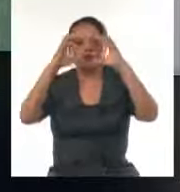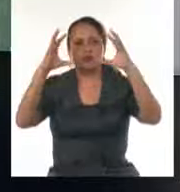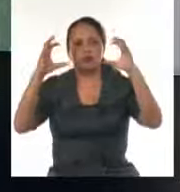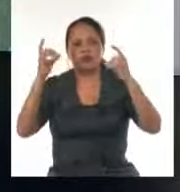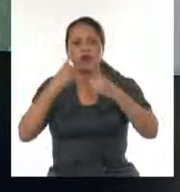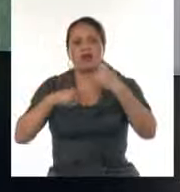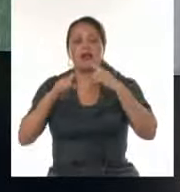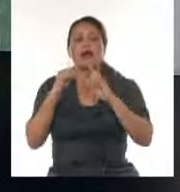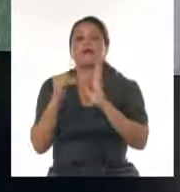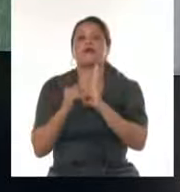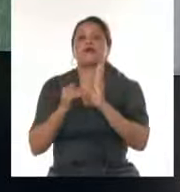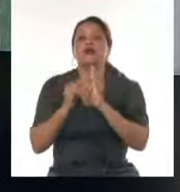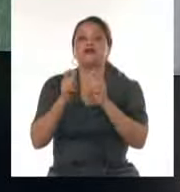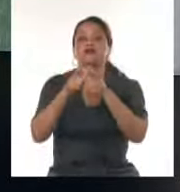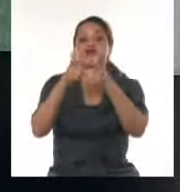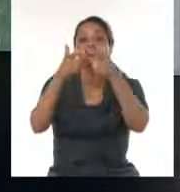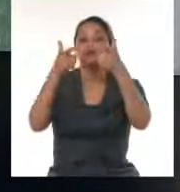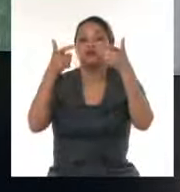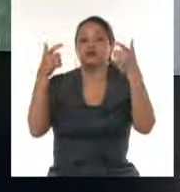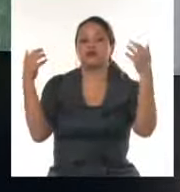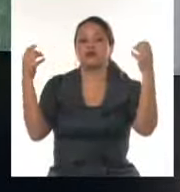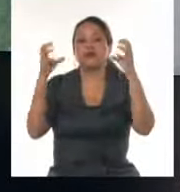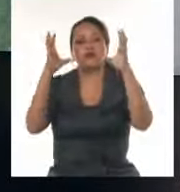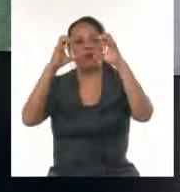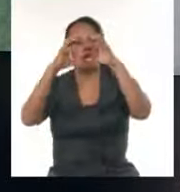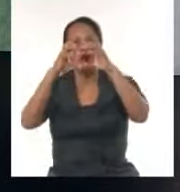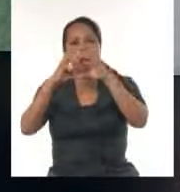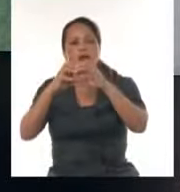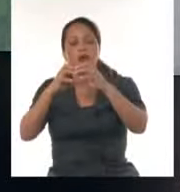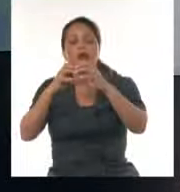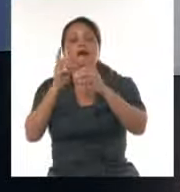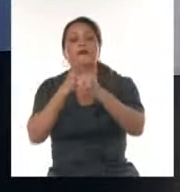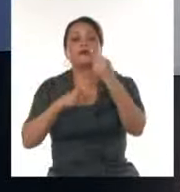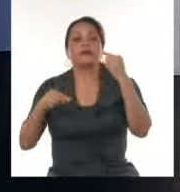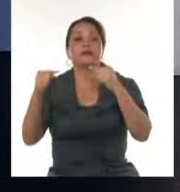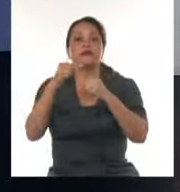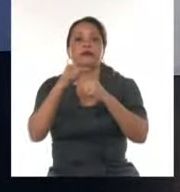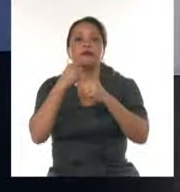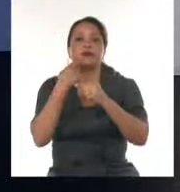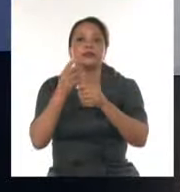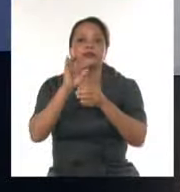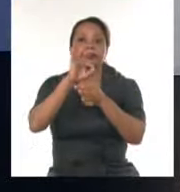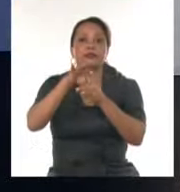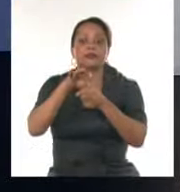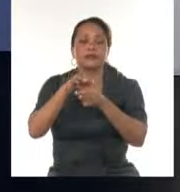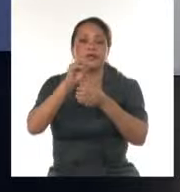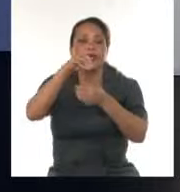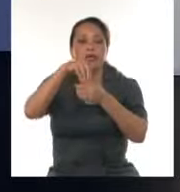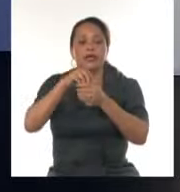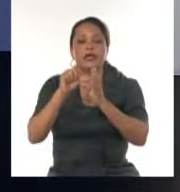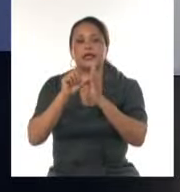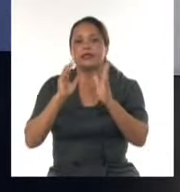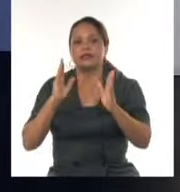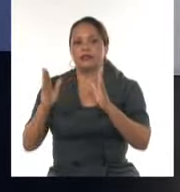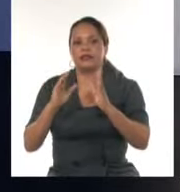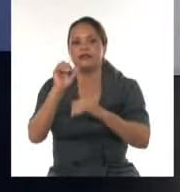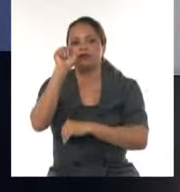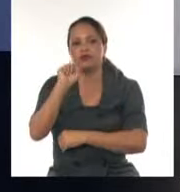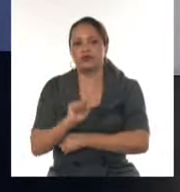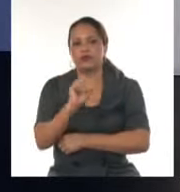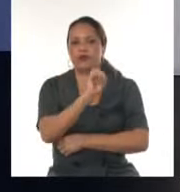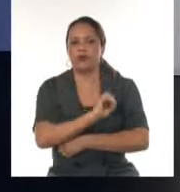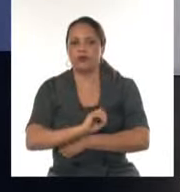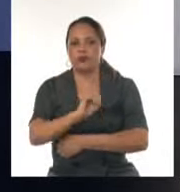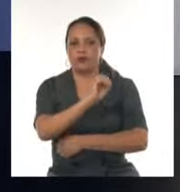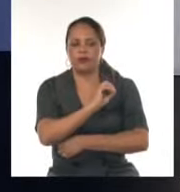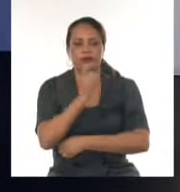pero por la tarde se incrementan los nublados principalmente hacia zonas del interior y sur de la parte oriental, como se puede apreciar,